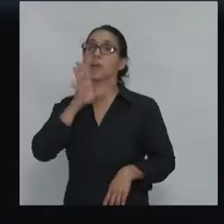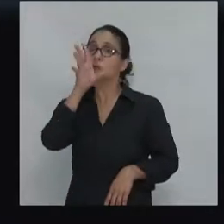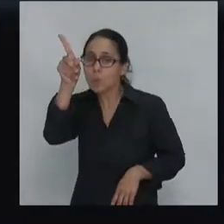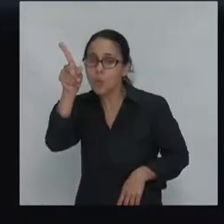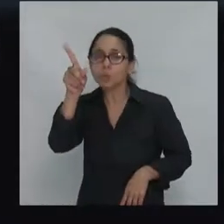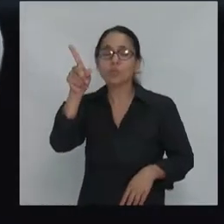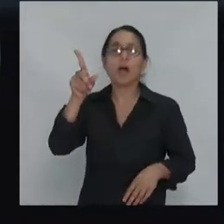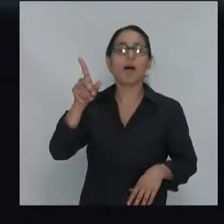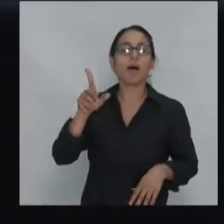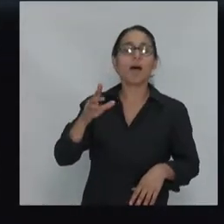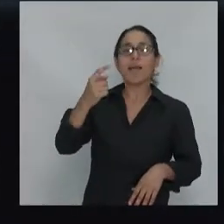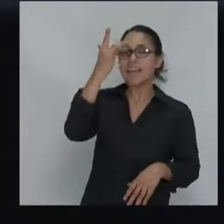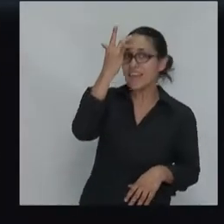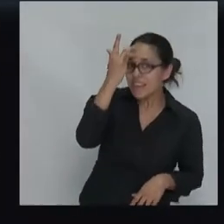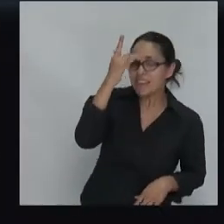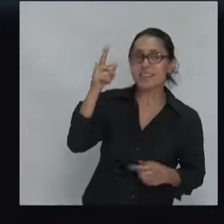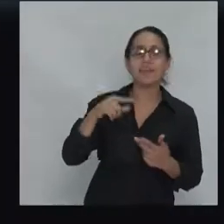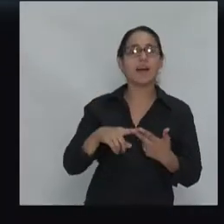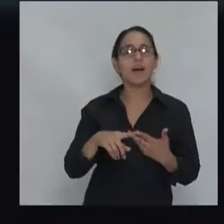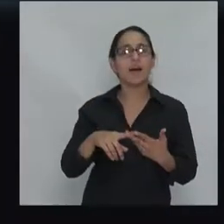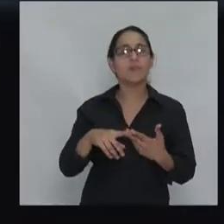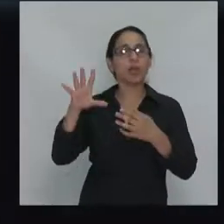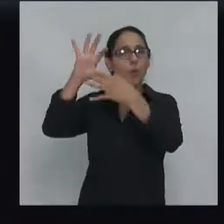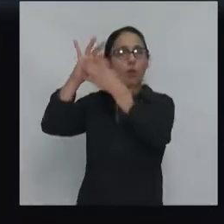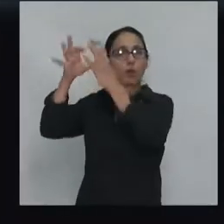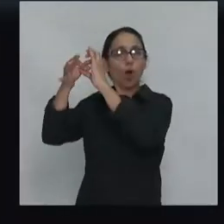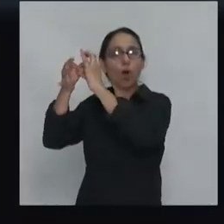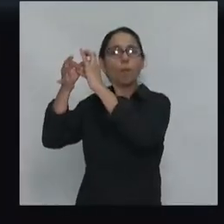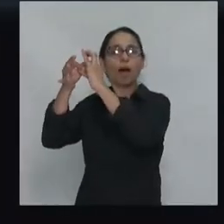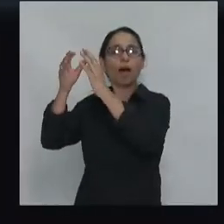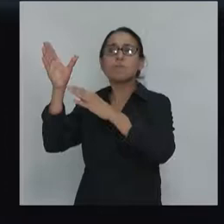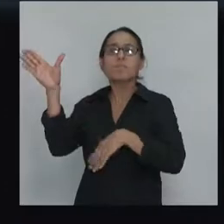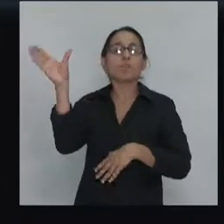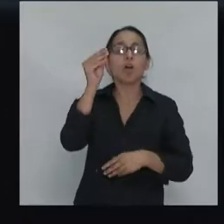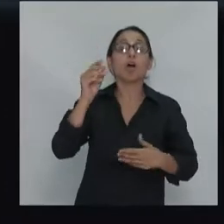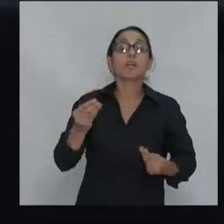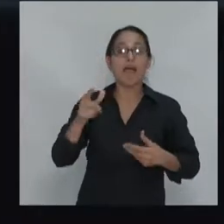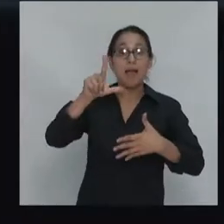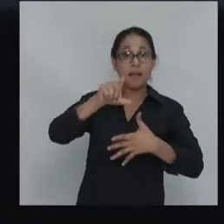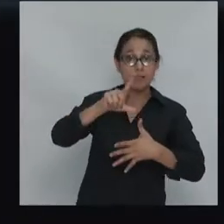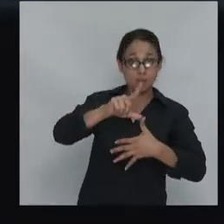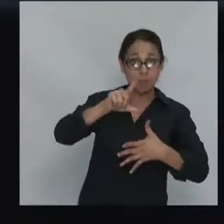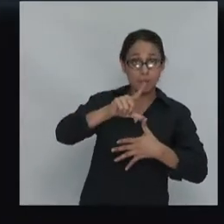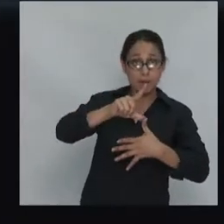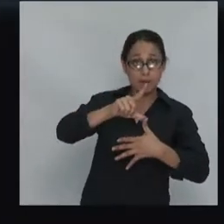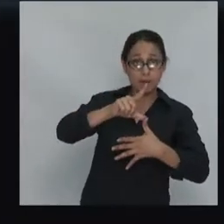de India de Unión Europea en Latinoamérica resulta